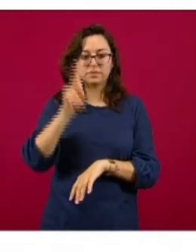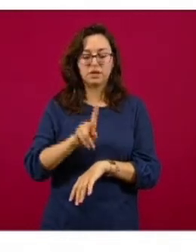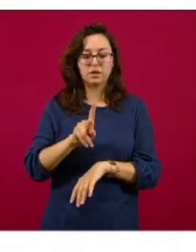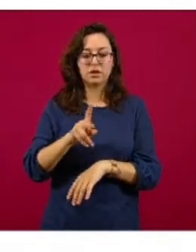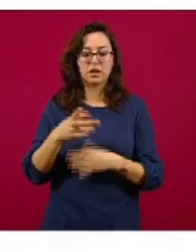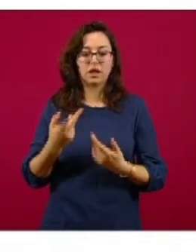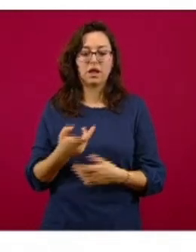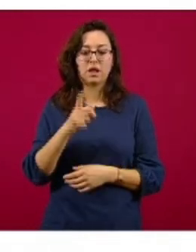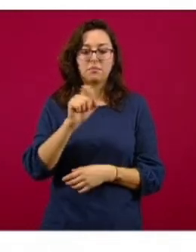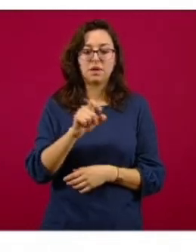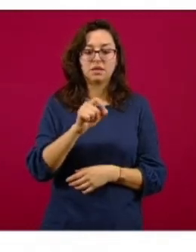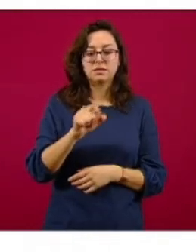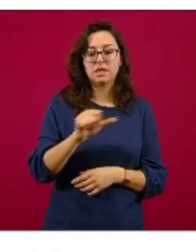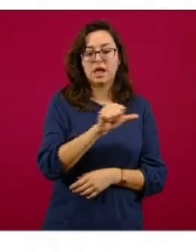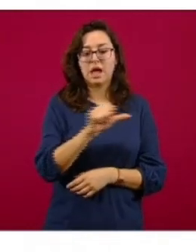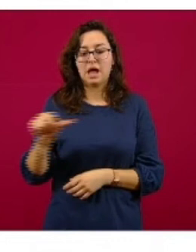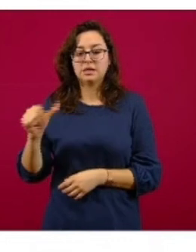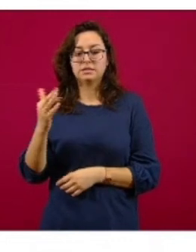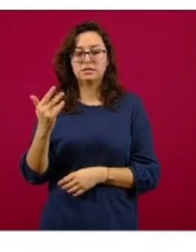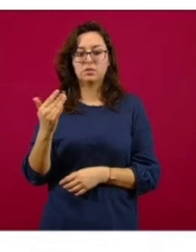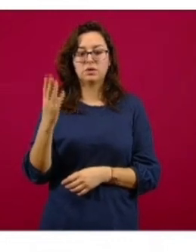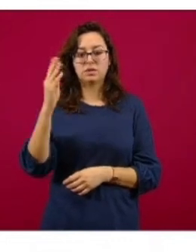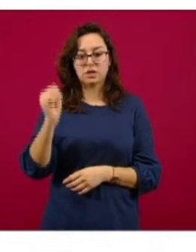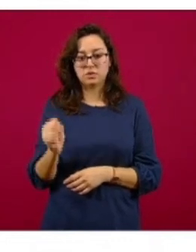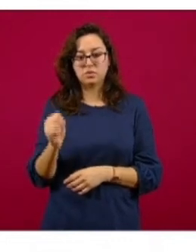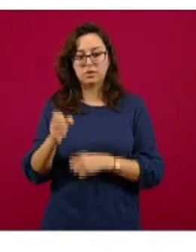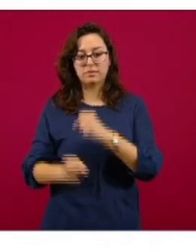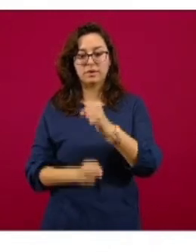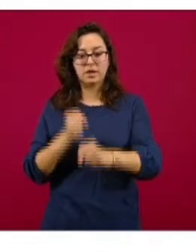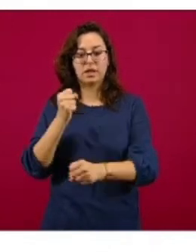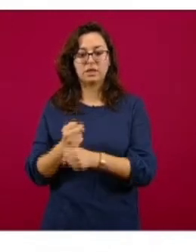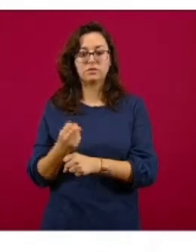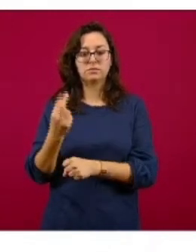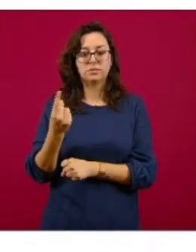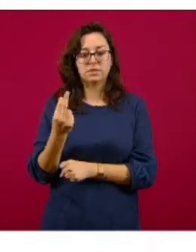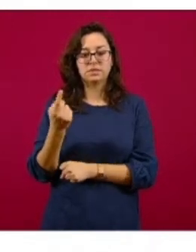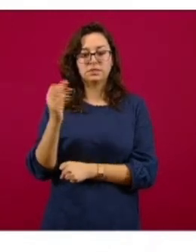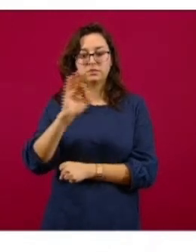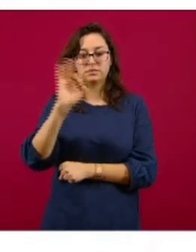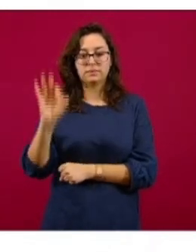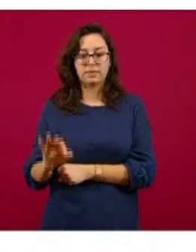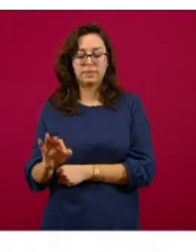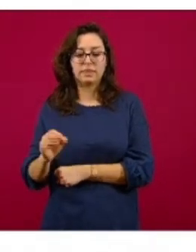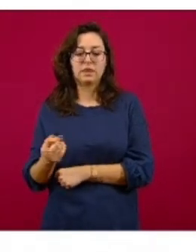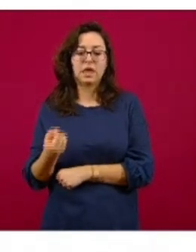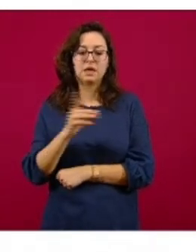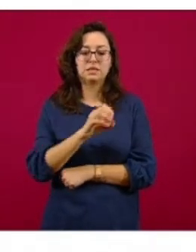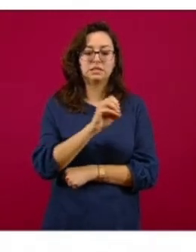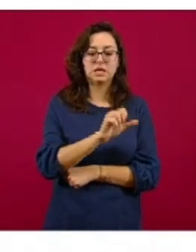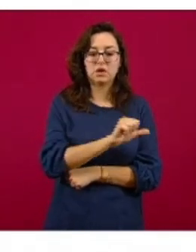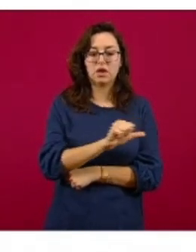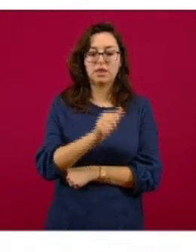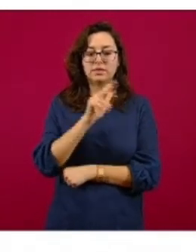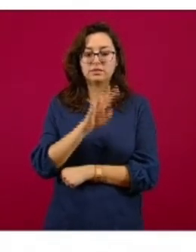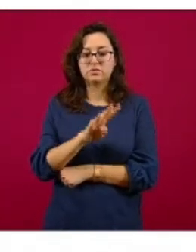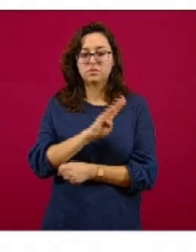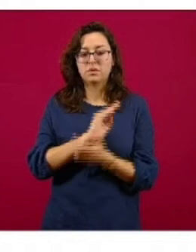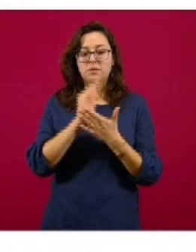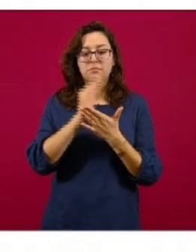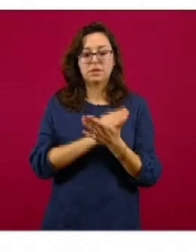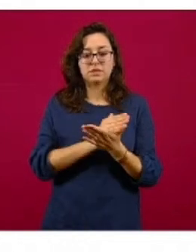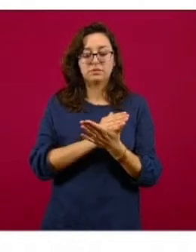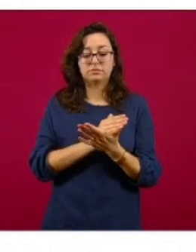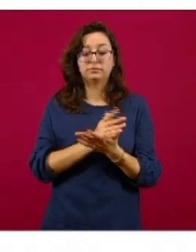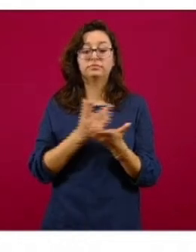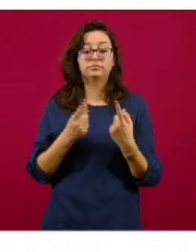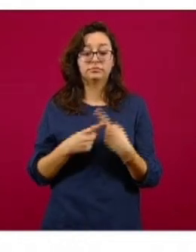de 20 a 59 años, arriba de 25%, de 0 a 19, un poquito menor. Y el grupo